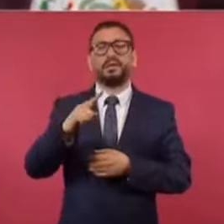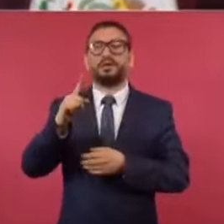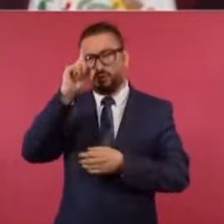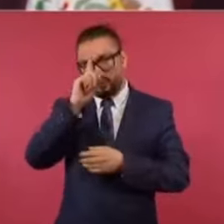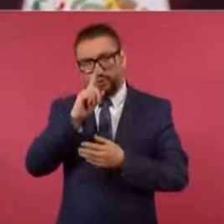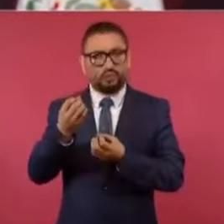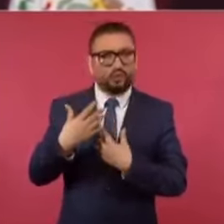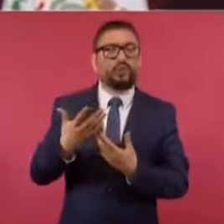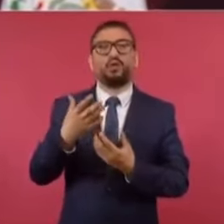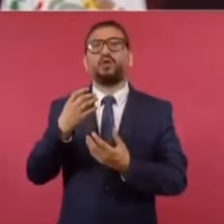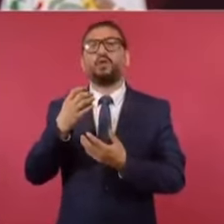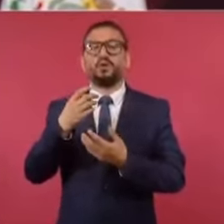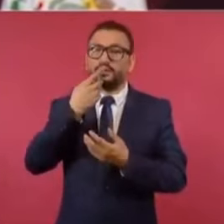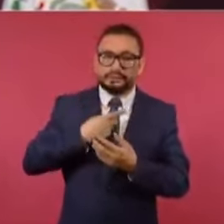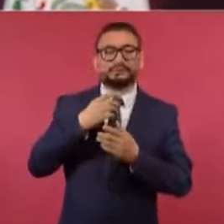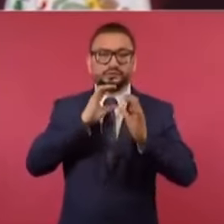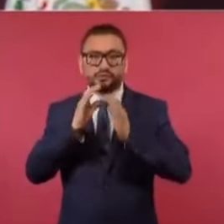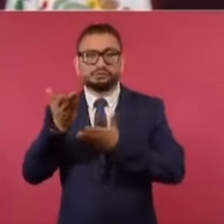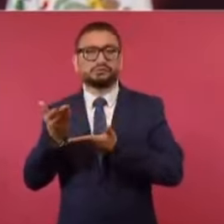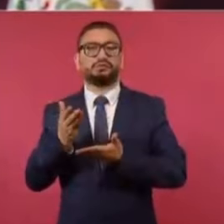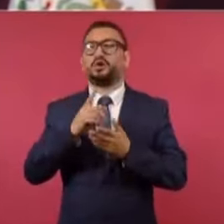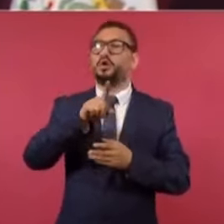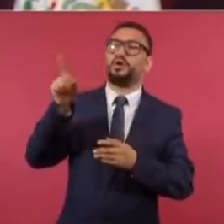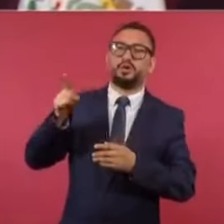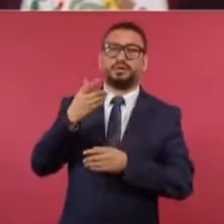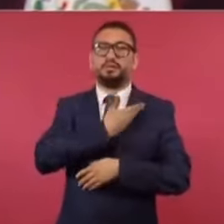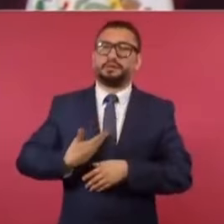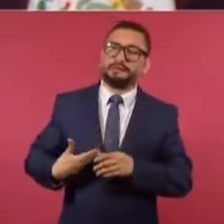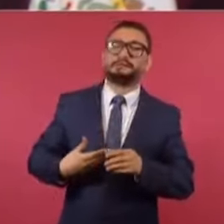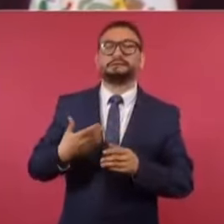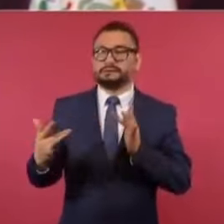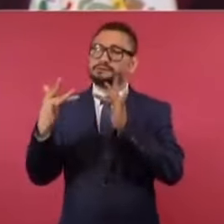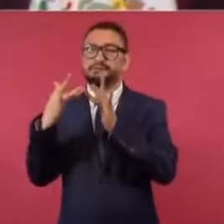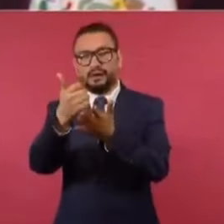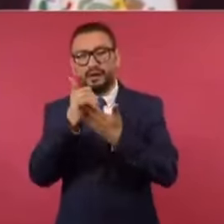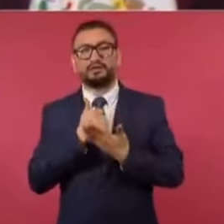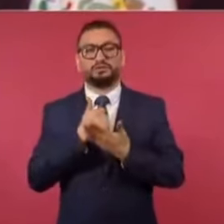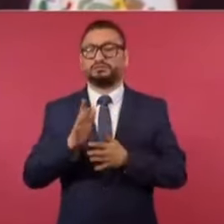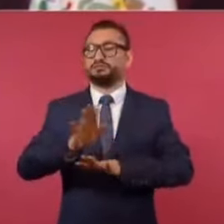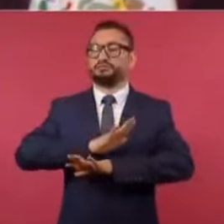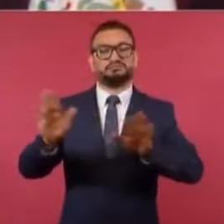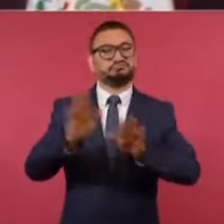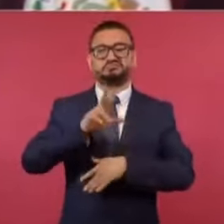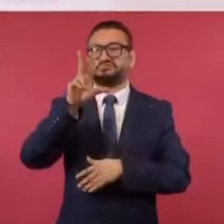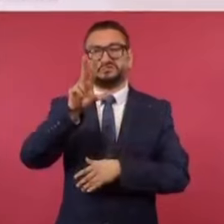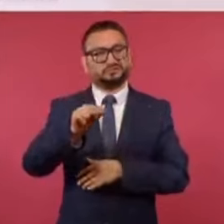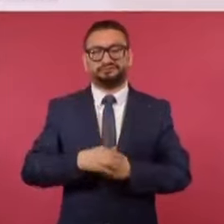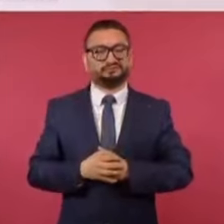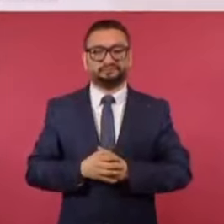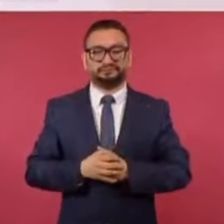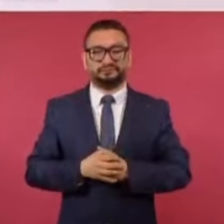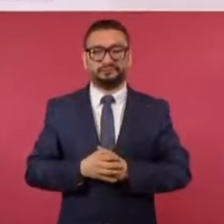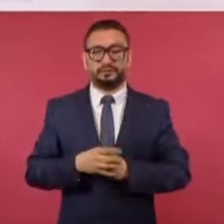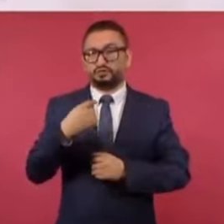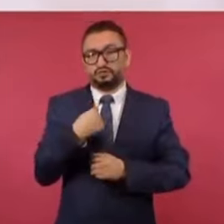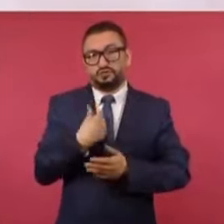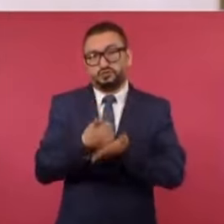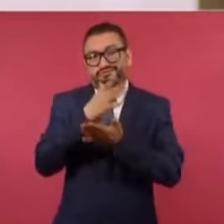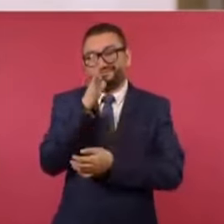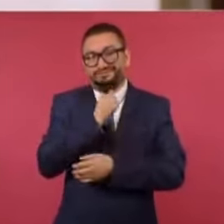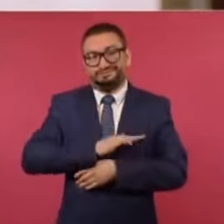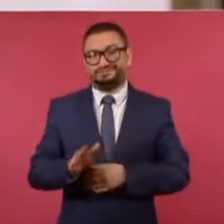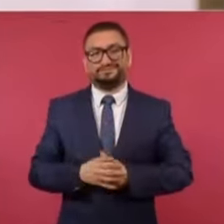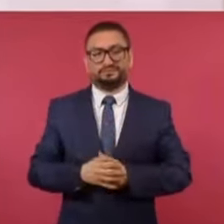nos ponga en comunicación con la presidenta. No voy a poder hacerlo,